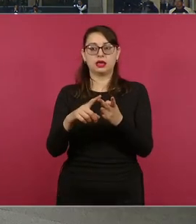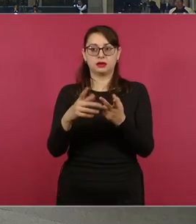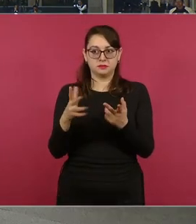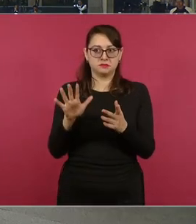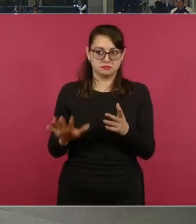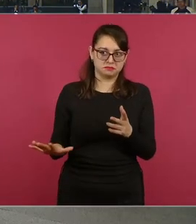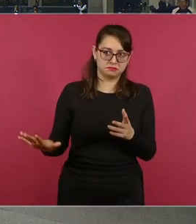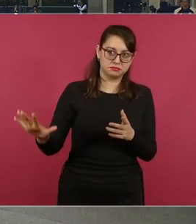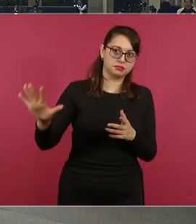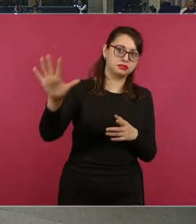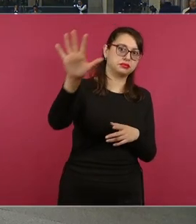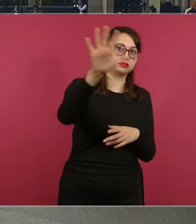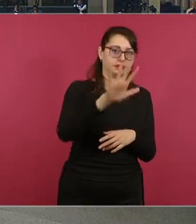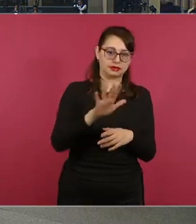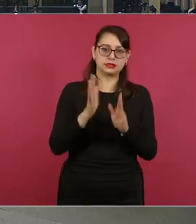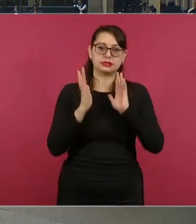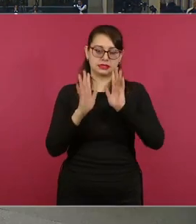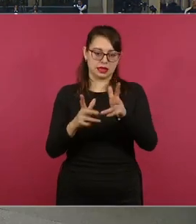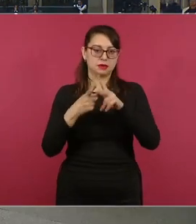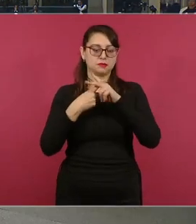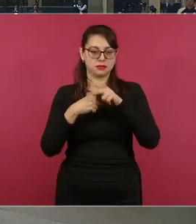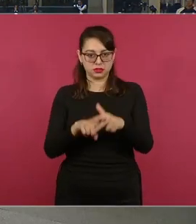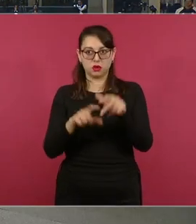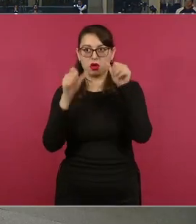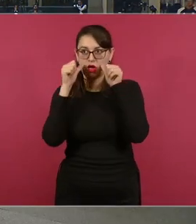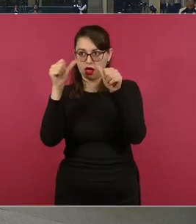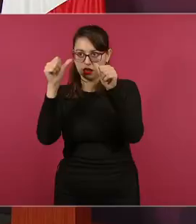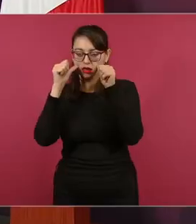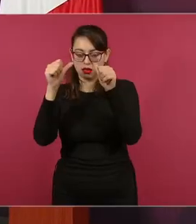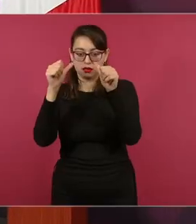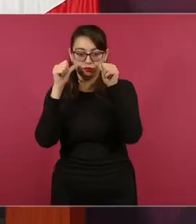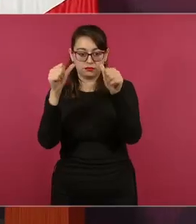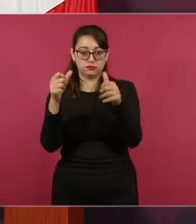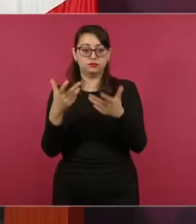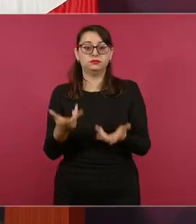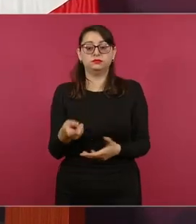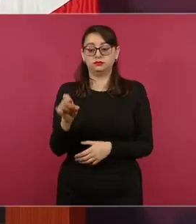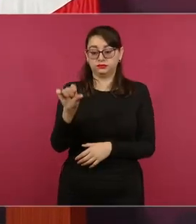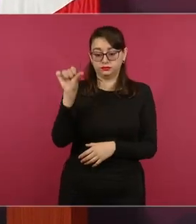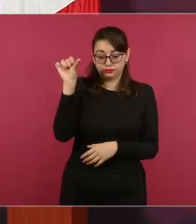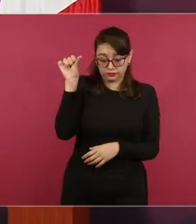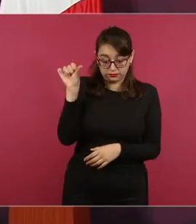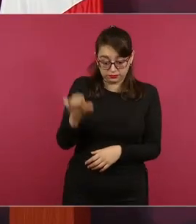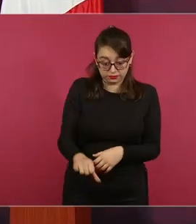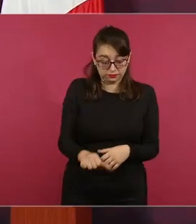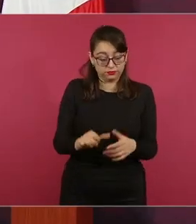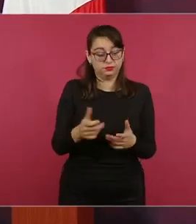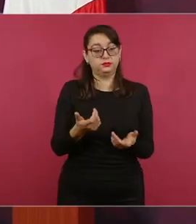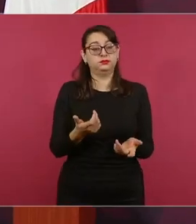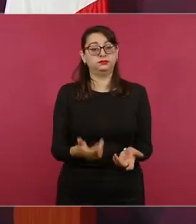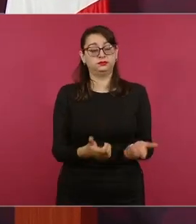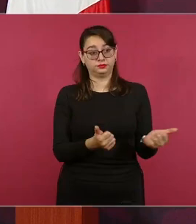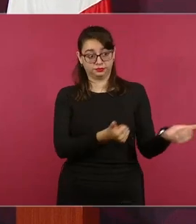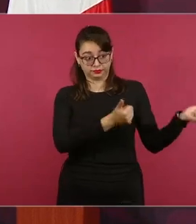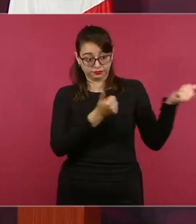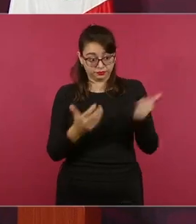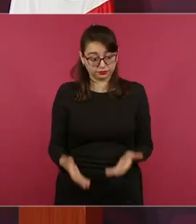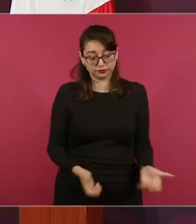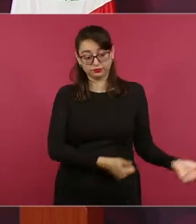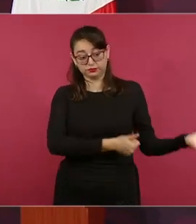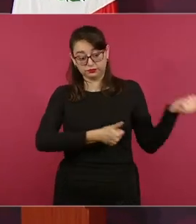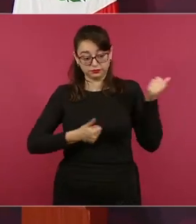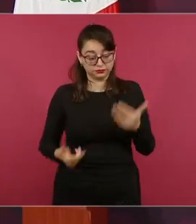En el centro de acopio se tiene para el día de hoy, que ya iniciaron las operaciones de entrega de